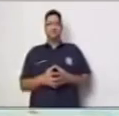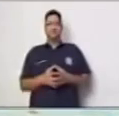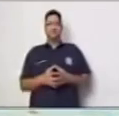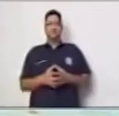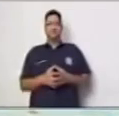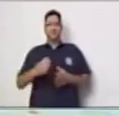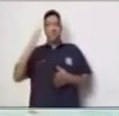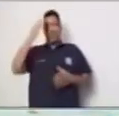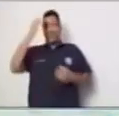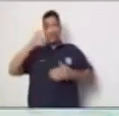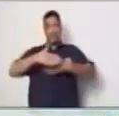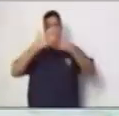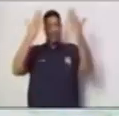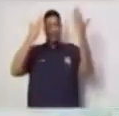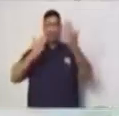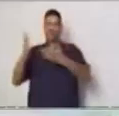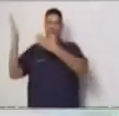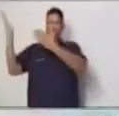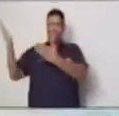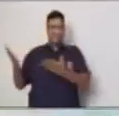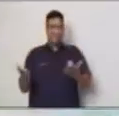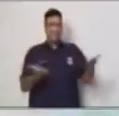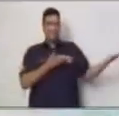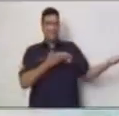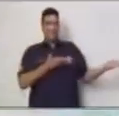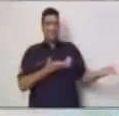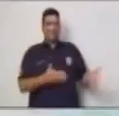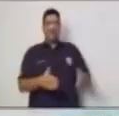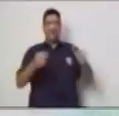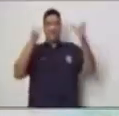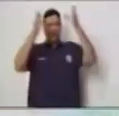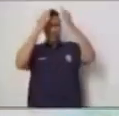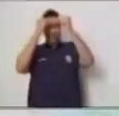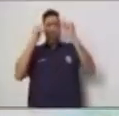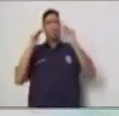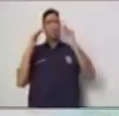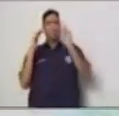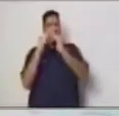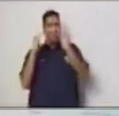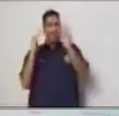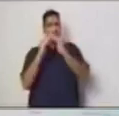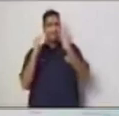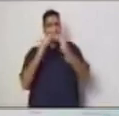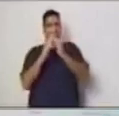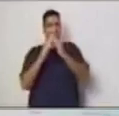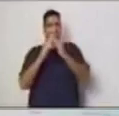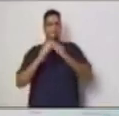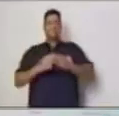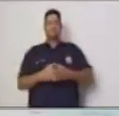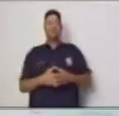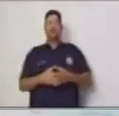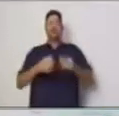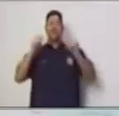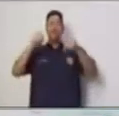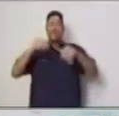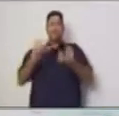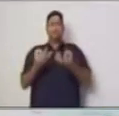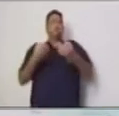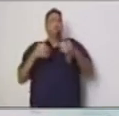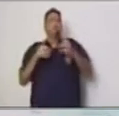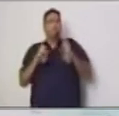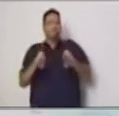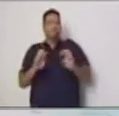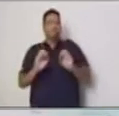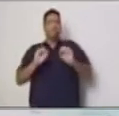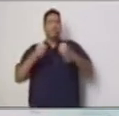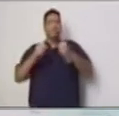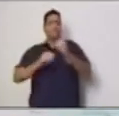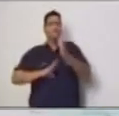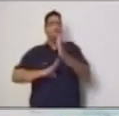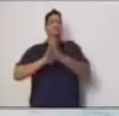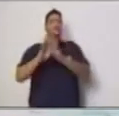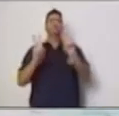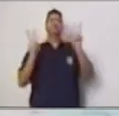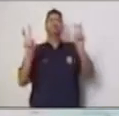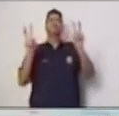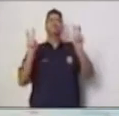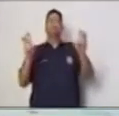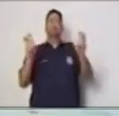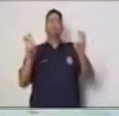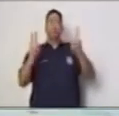Bienvenido a este espacio educativo Aprendo en Casa. Soy el profesor Jaime Tazawik y en esta oportunidad desarrollaré el tema